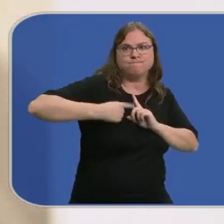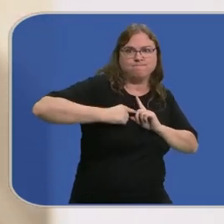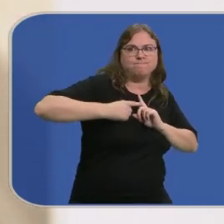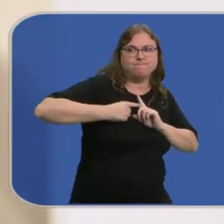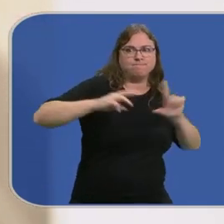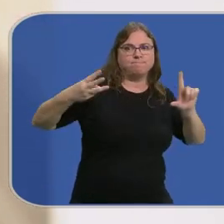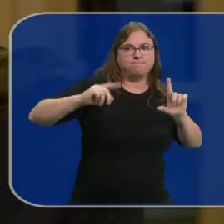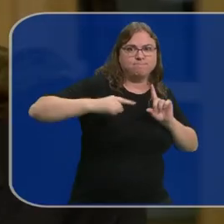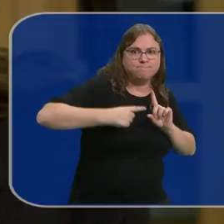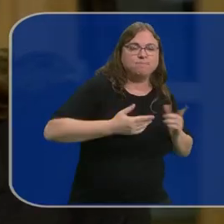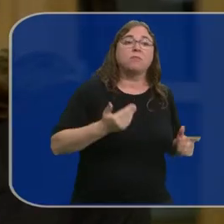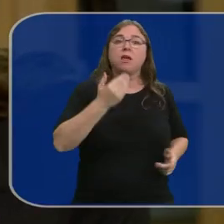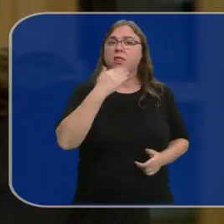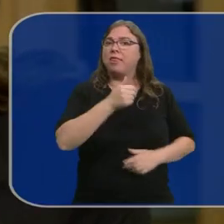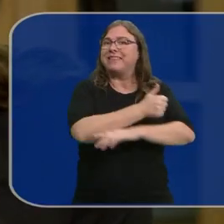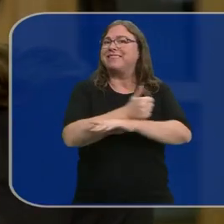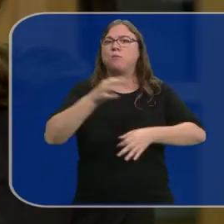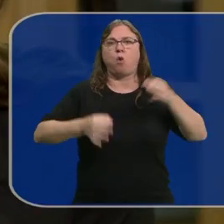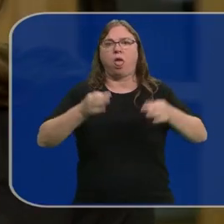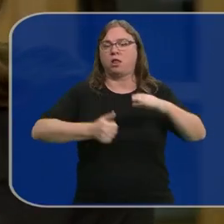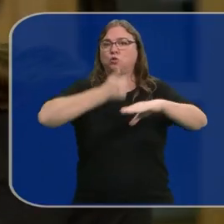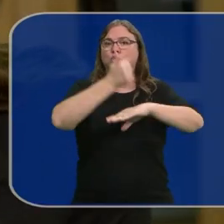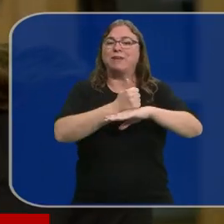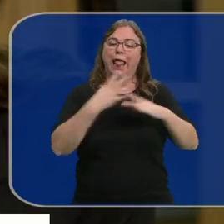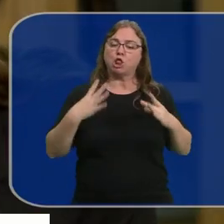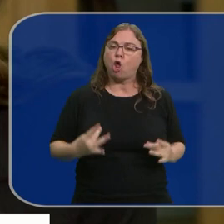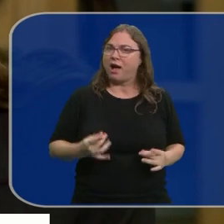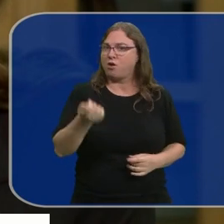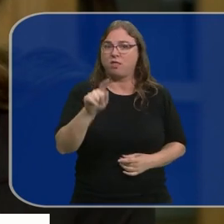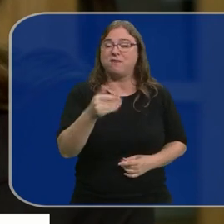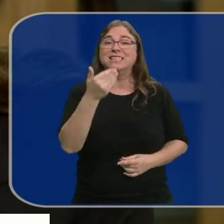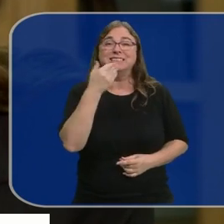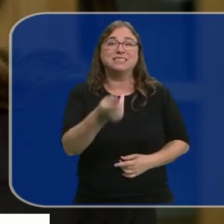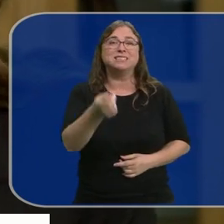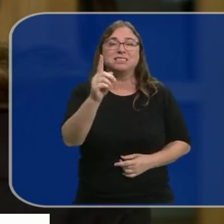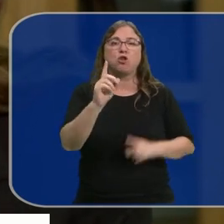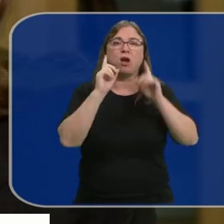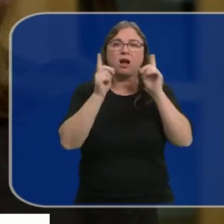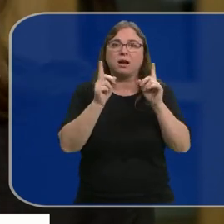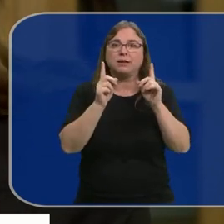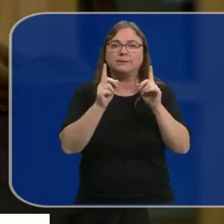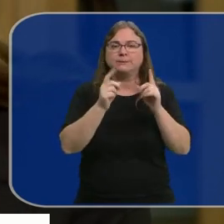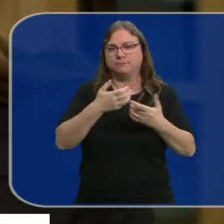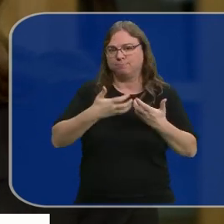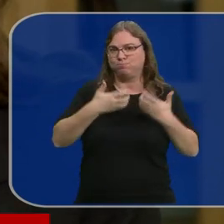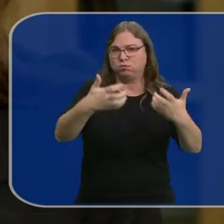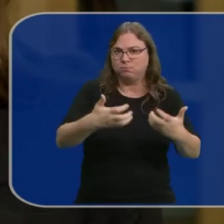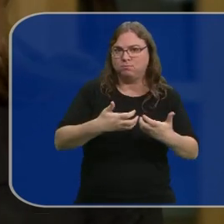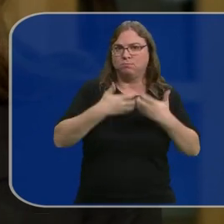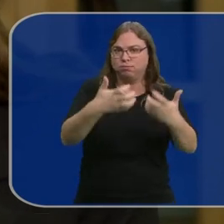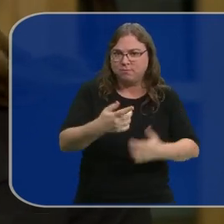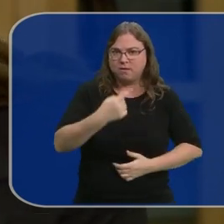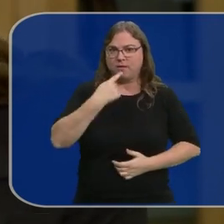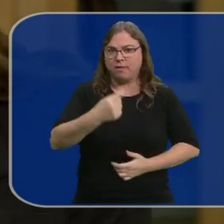online. Es lo que dice el Tribunal Supremo, que no tiene por qué haber un tocamiento, sino simplemente una manifestación de